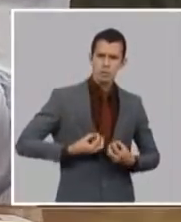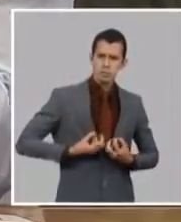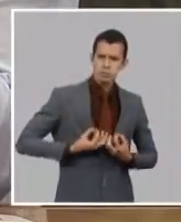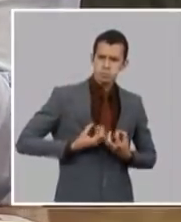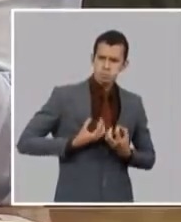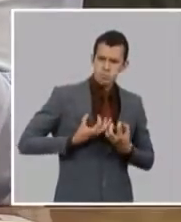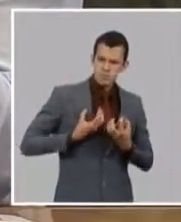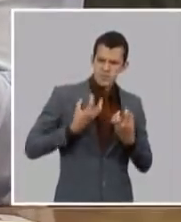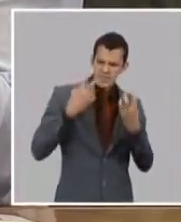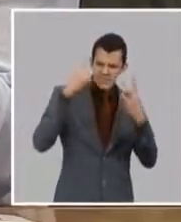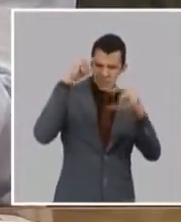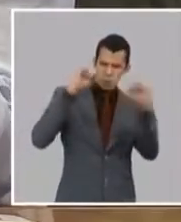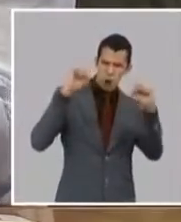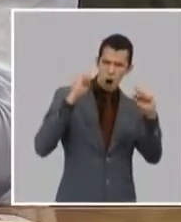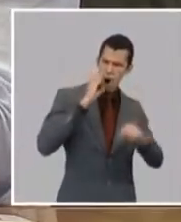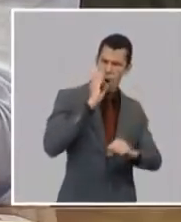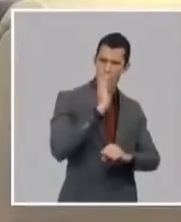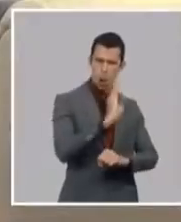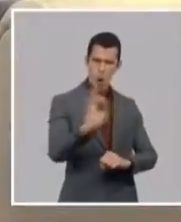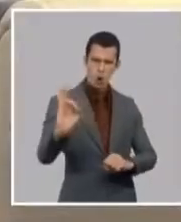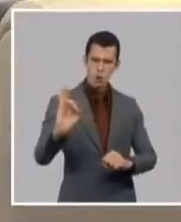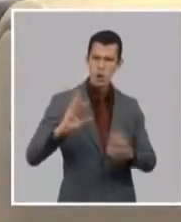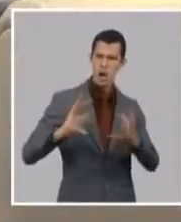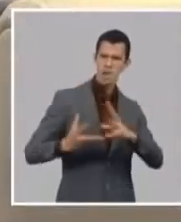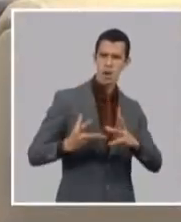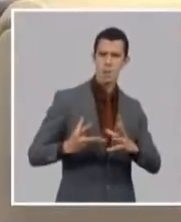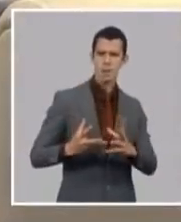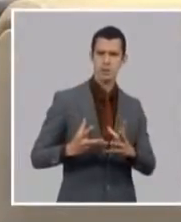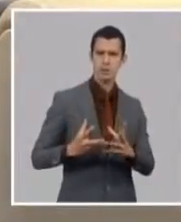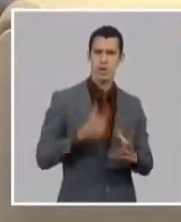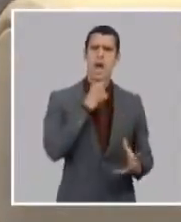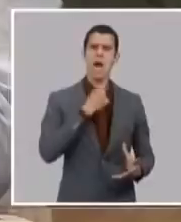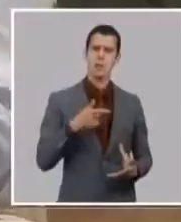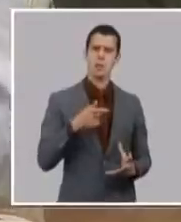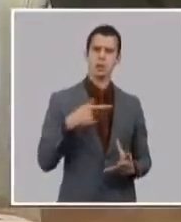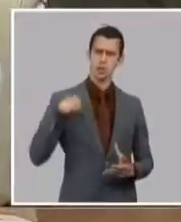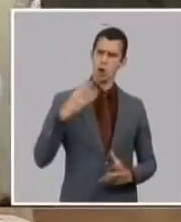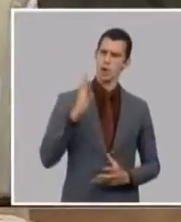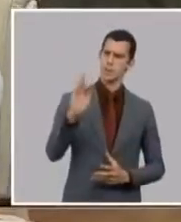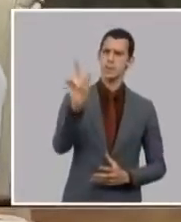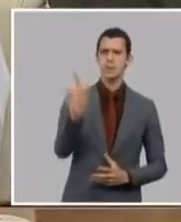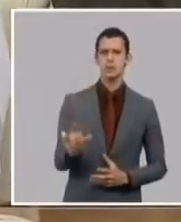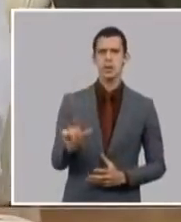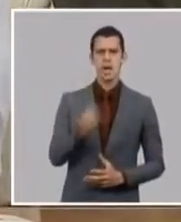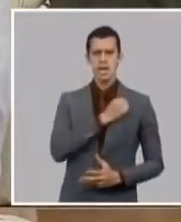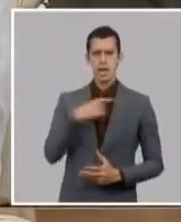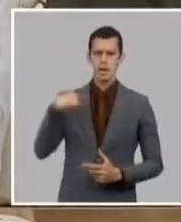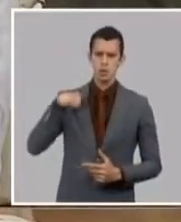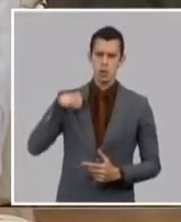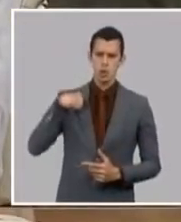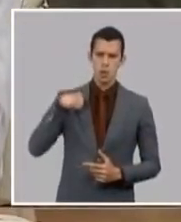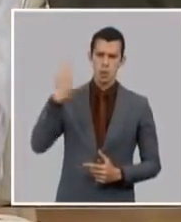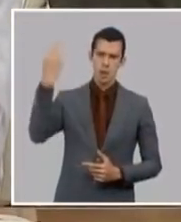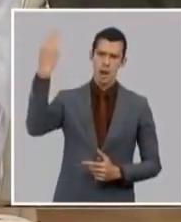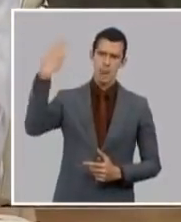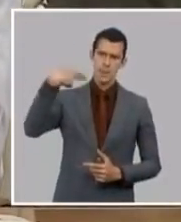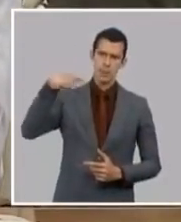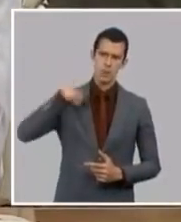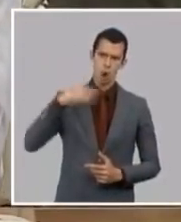al hinchar al hinchar pero además como han movido los sentimientos familiares